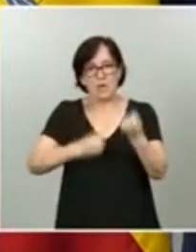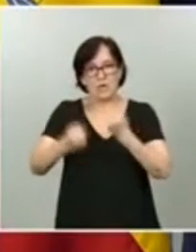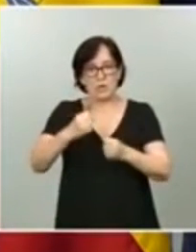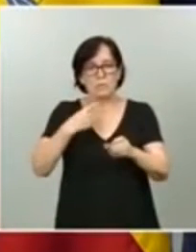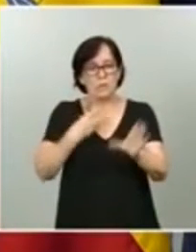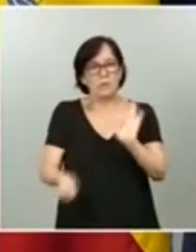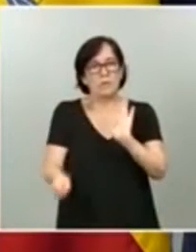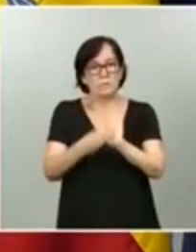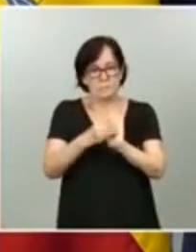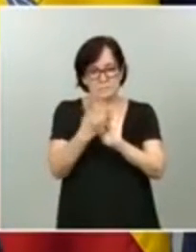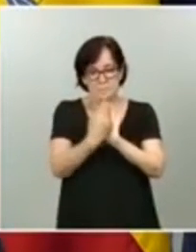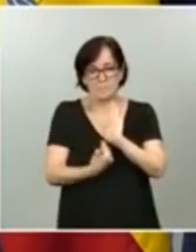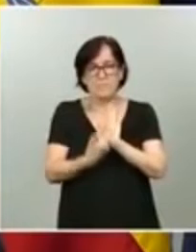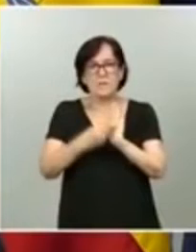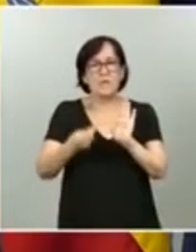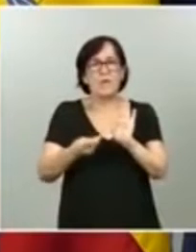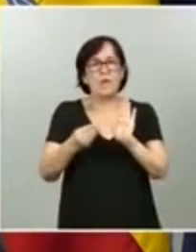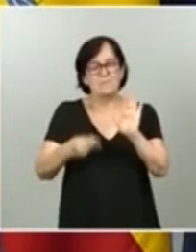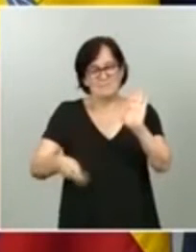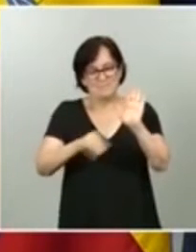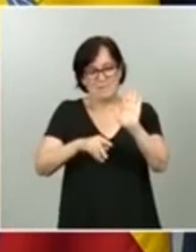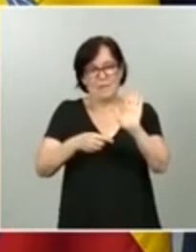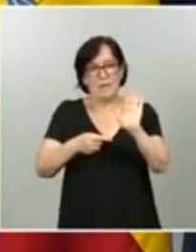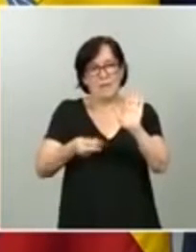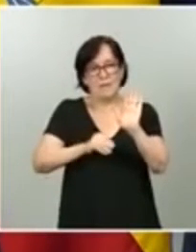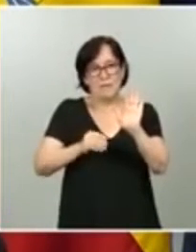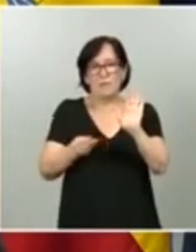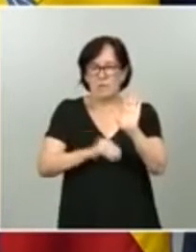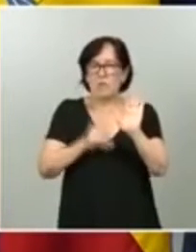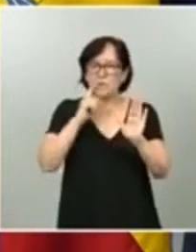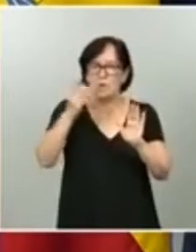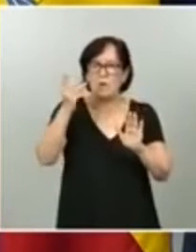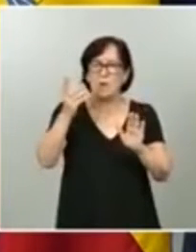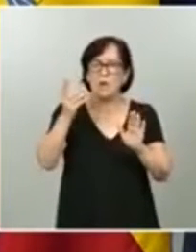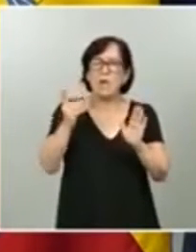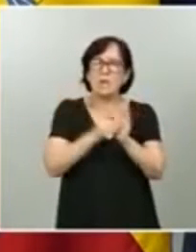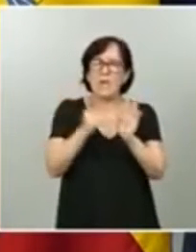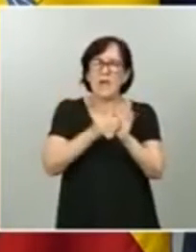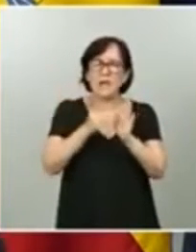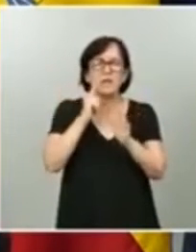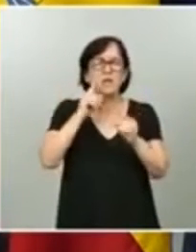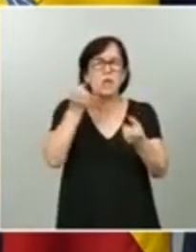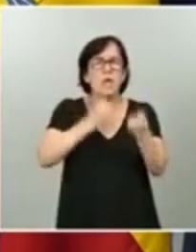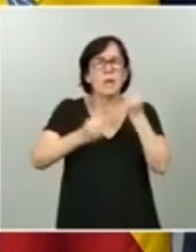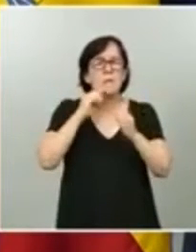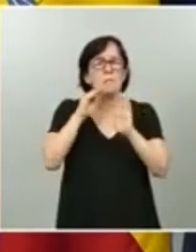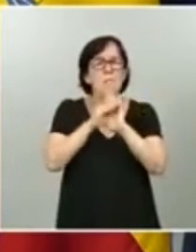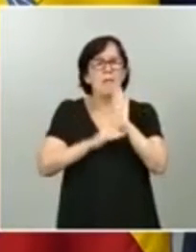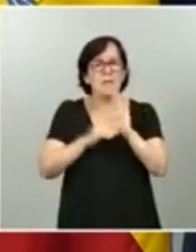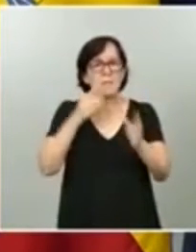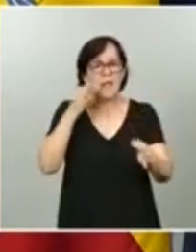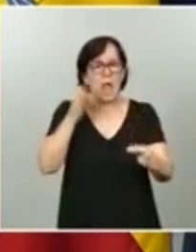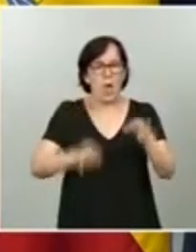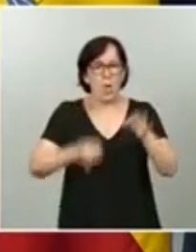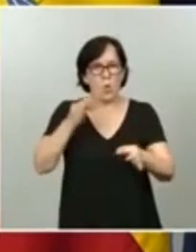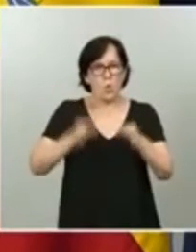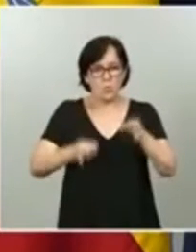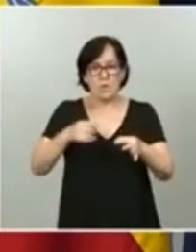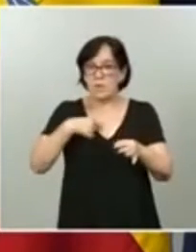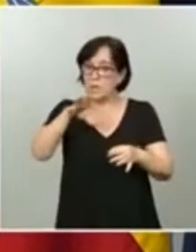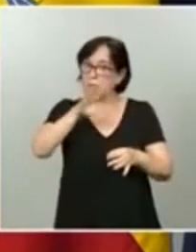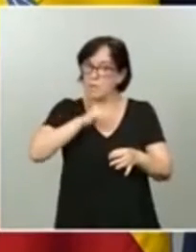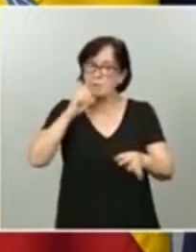una disposición adicional en un decreto, sí, rabiosamente de economía, medidas para justicia. ¿Por qué? Porque entendemos que la justicia es un elemento